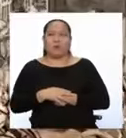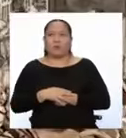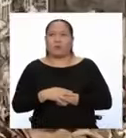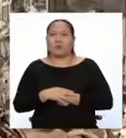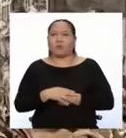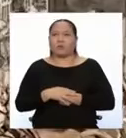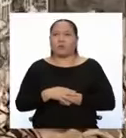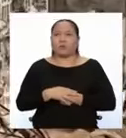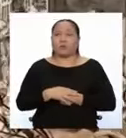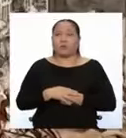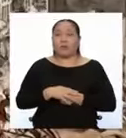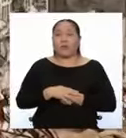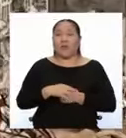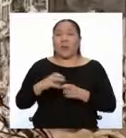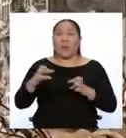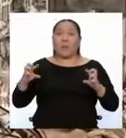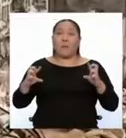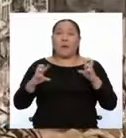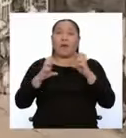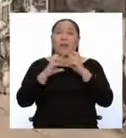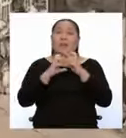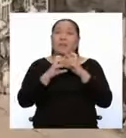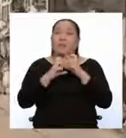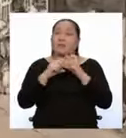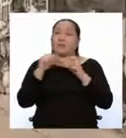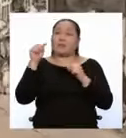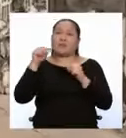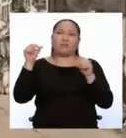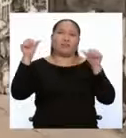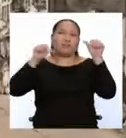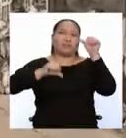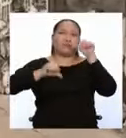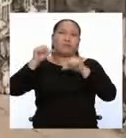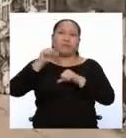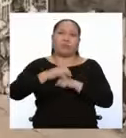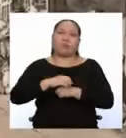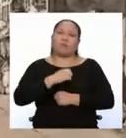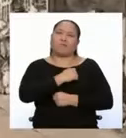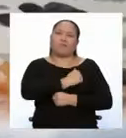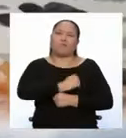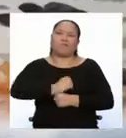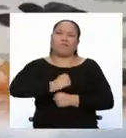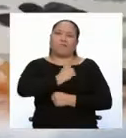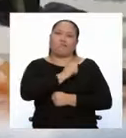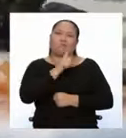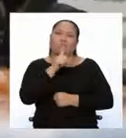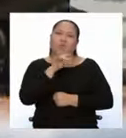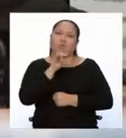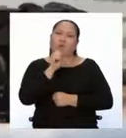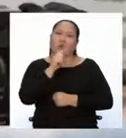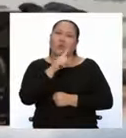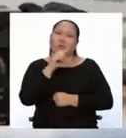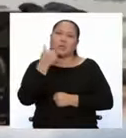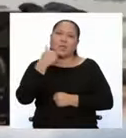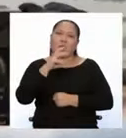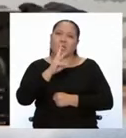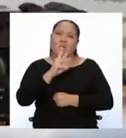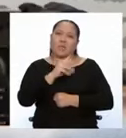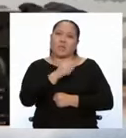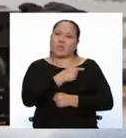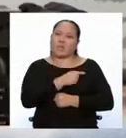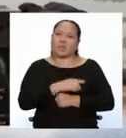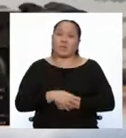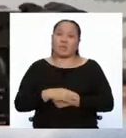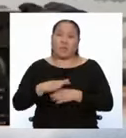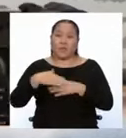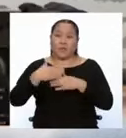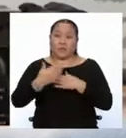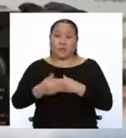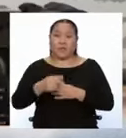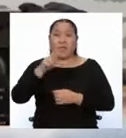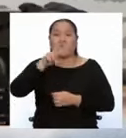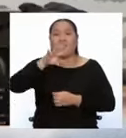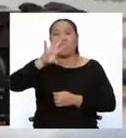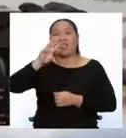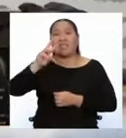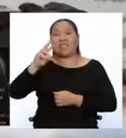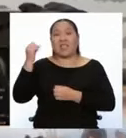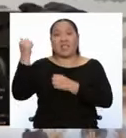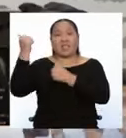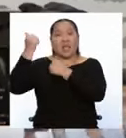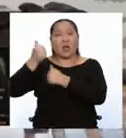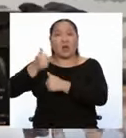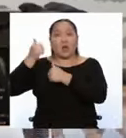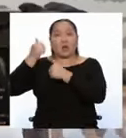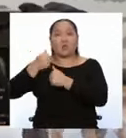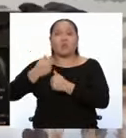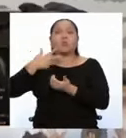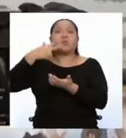París era un verdadero caos. ¡Pobre Luis XVI! Luego de ese suceso, el 26 de agosto se